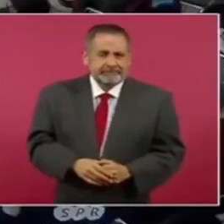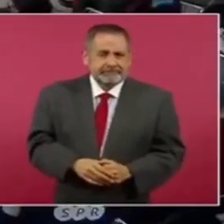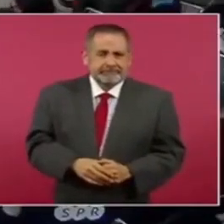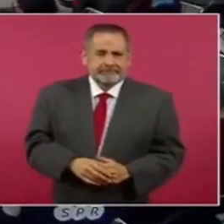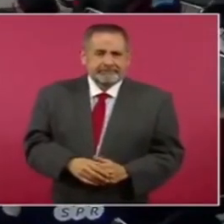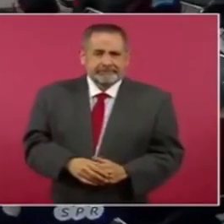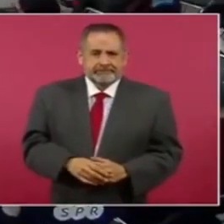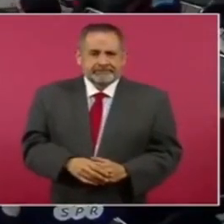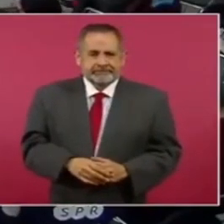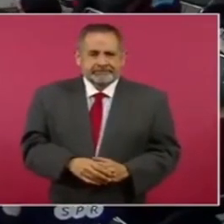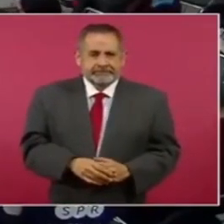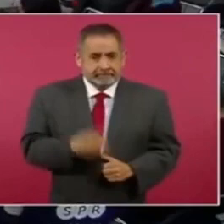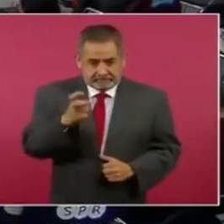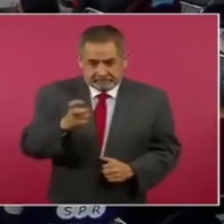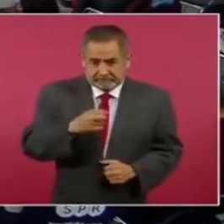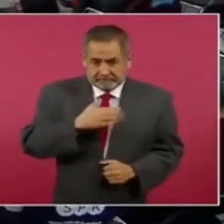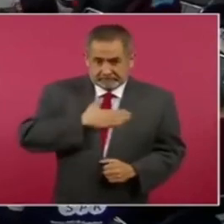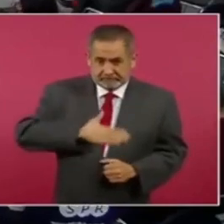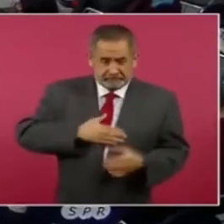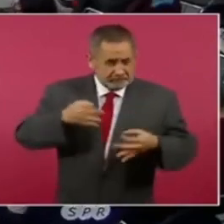¿Eso es justicia?